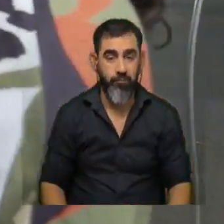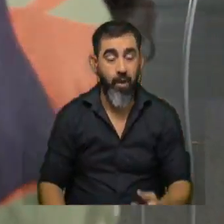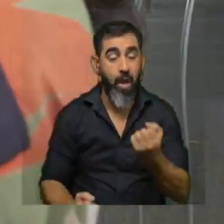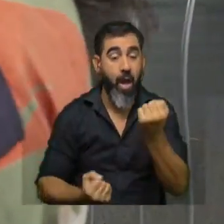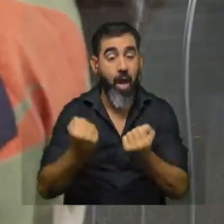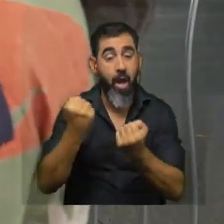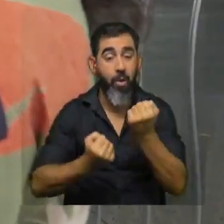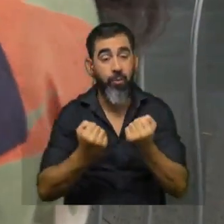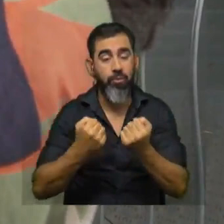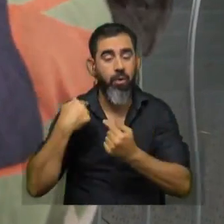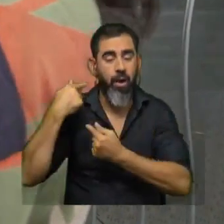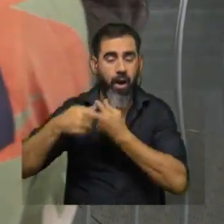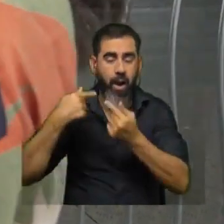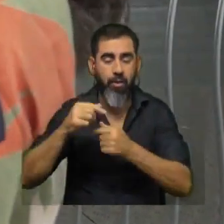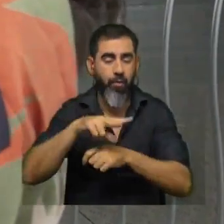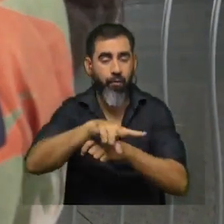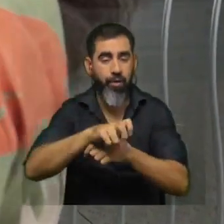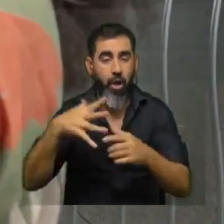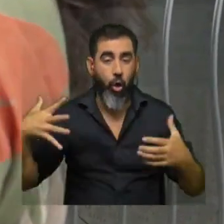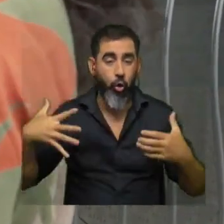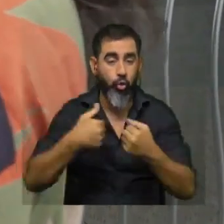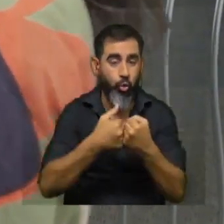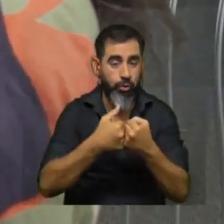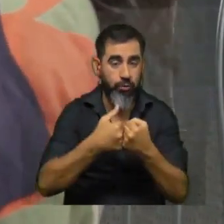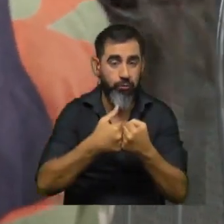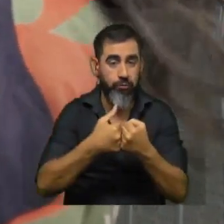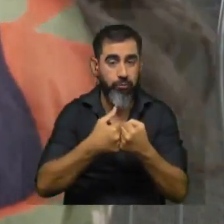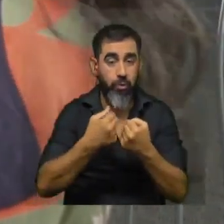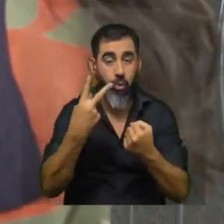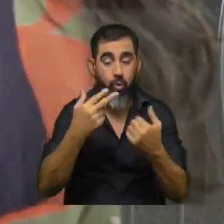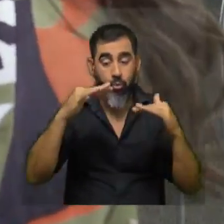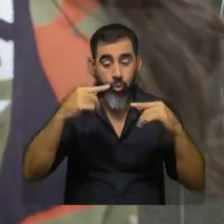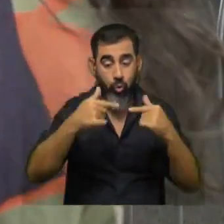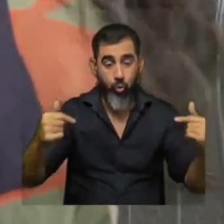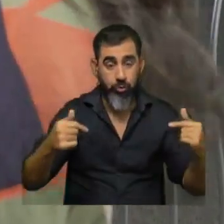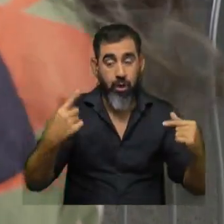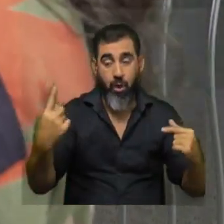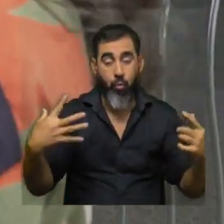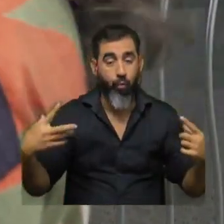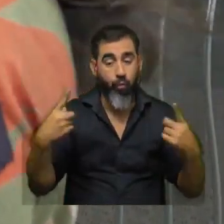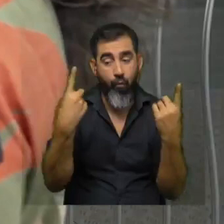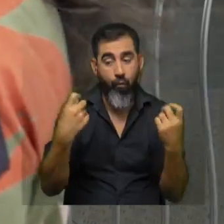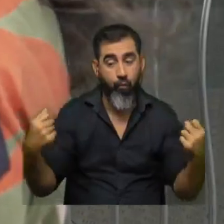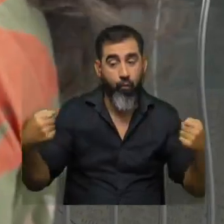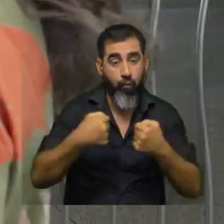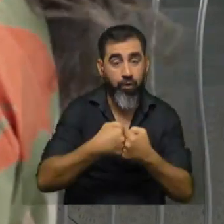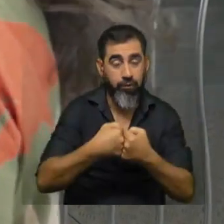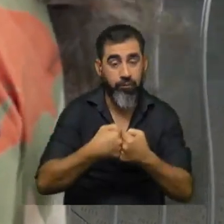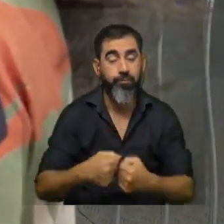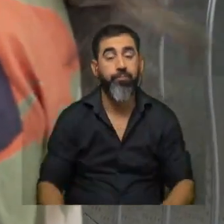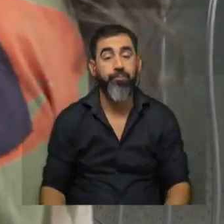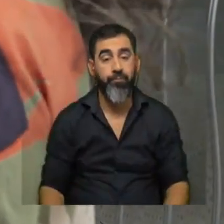es un clásico ejemplo de física los choques ¿no? una interacción entre dos cuerpos en los cuales cada uno le hace una fuerza al otro igual y opuesto